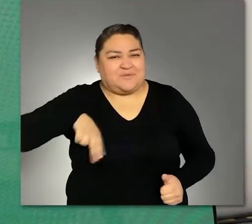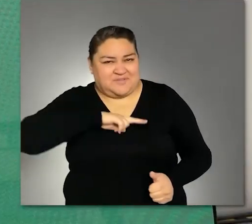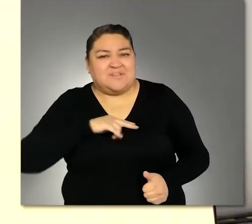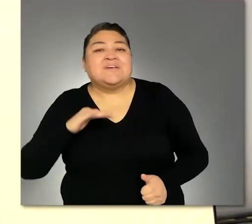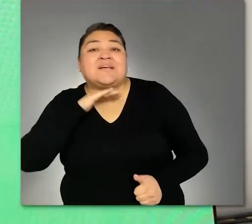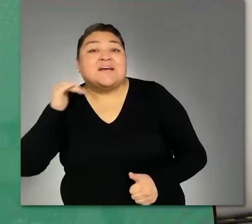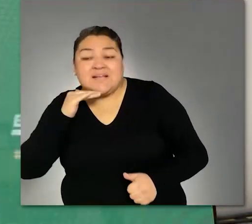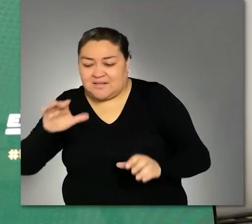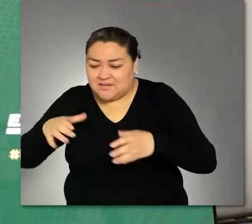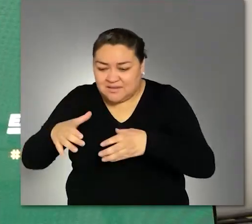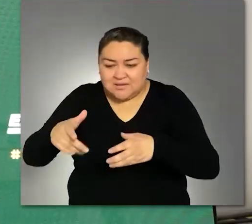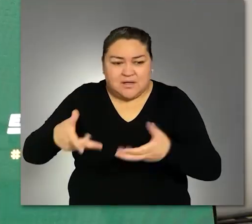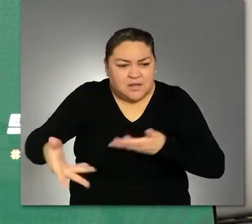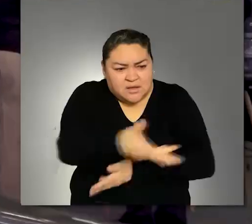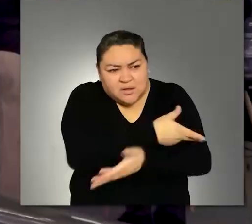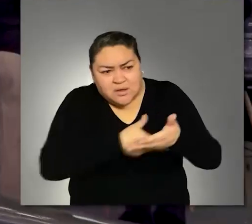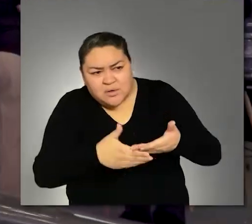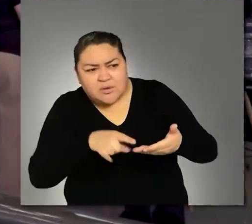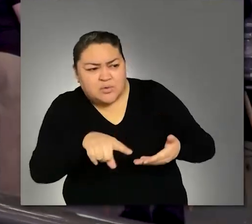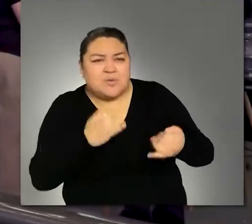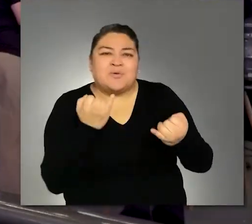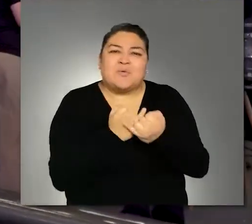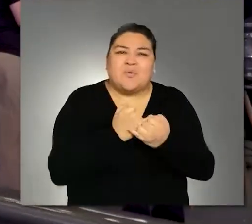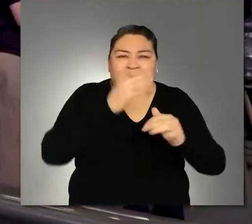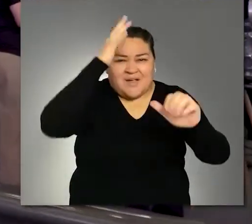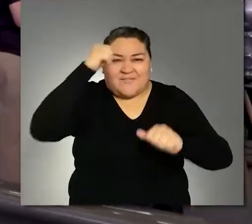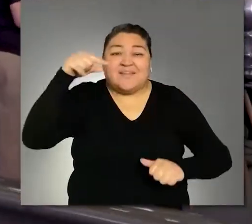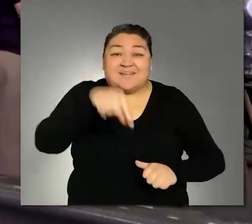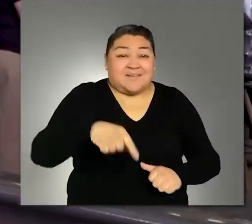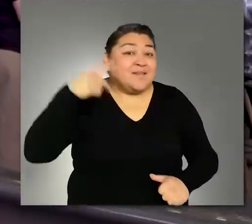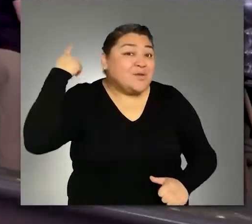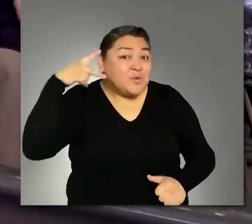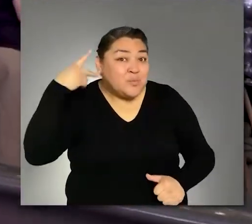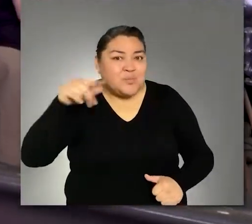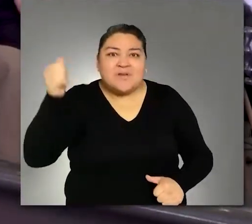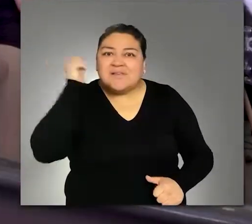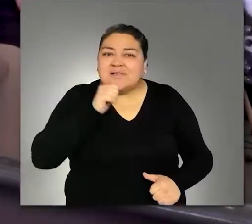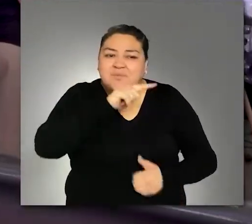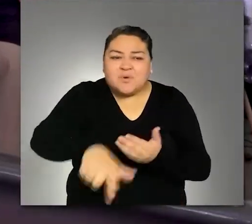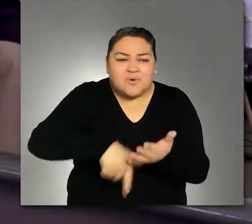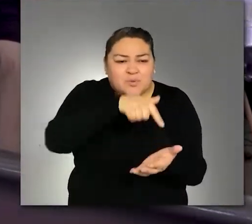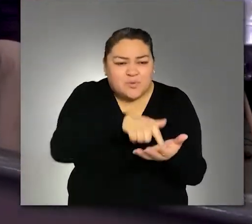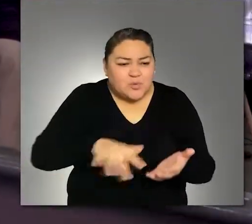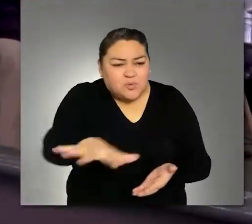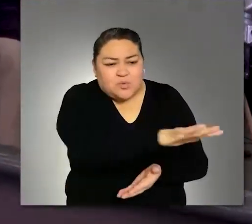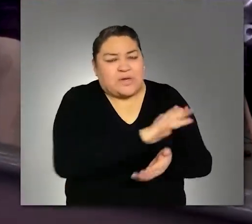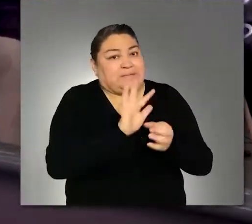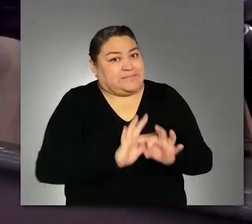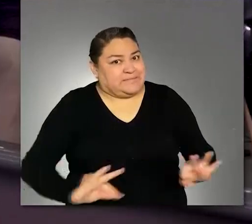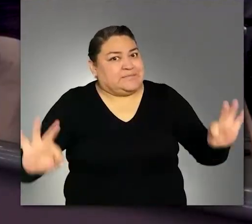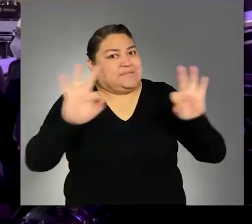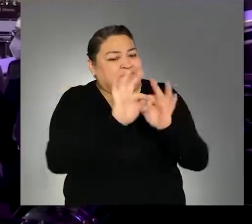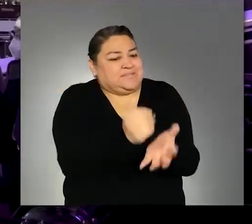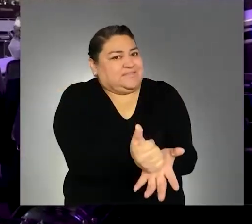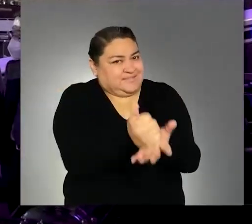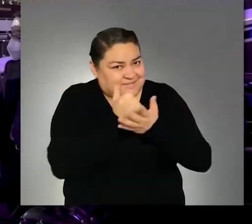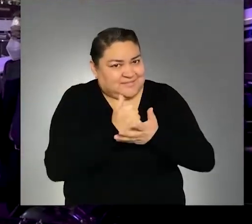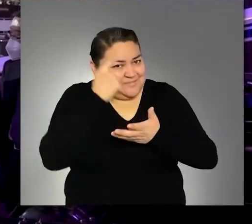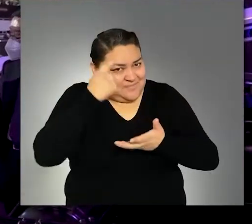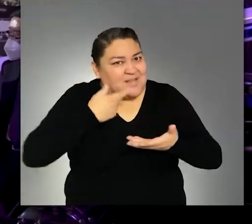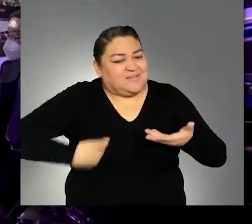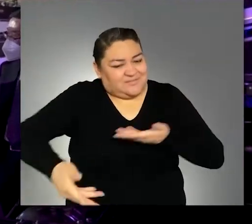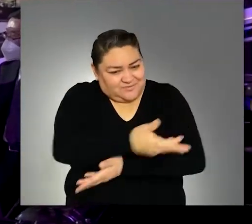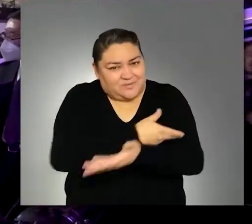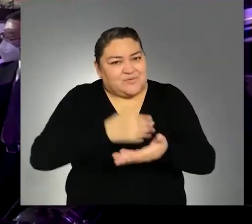como comparación alemana, como viendo el mercado alemán, obviamente, Puebla es un lugar muy importante, muy